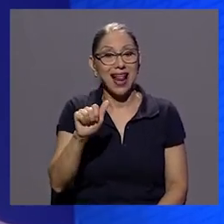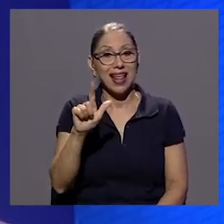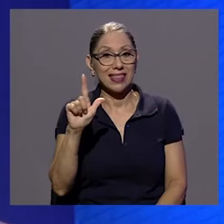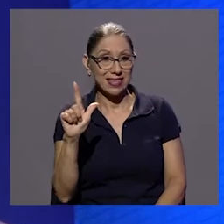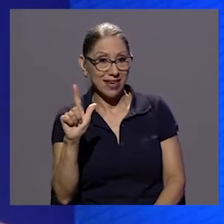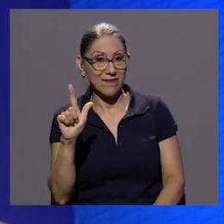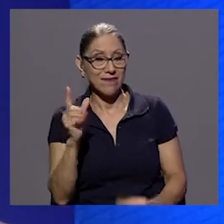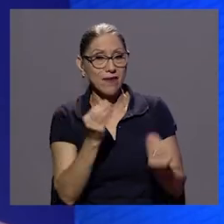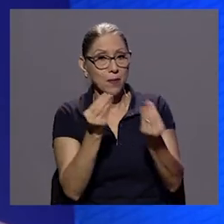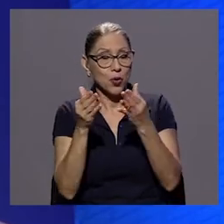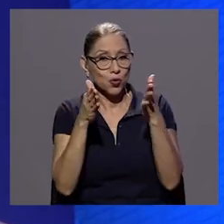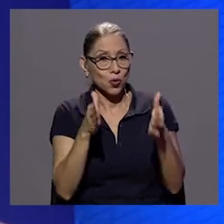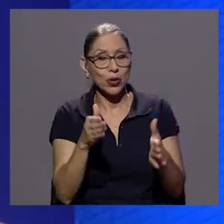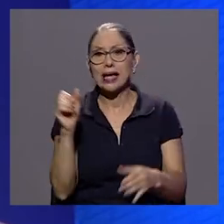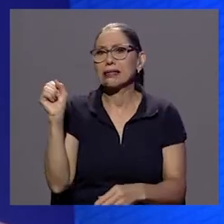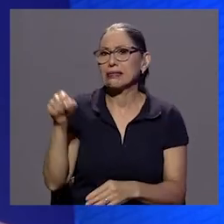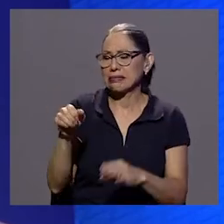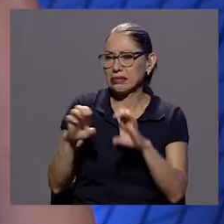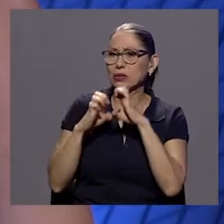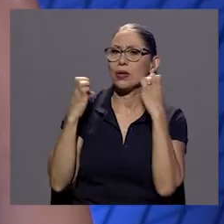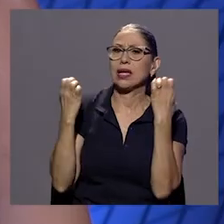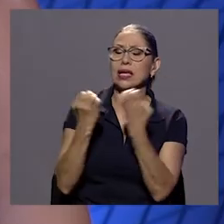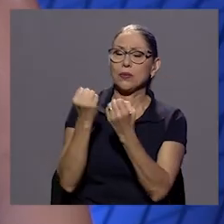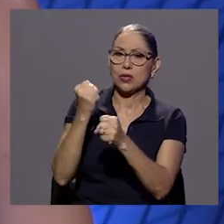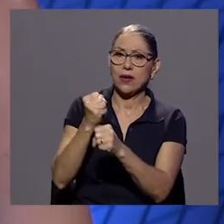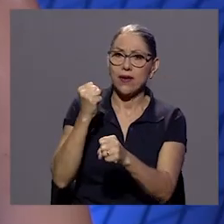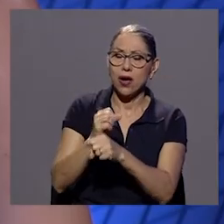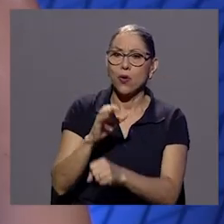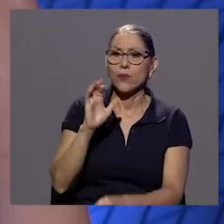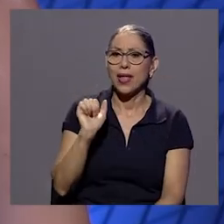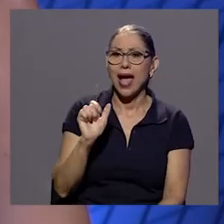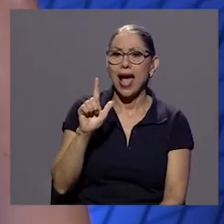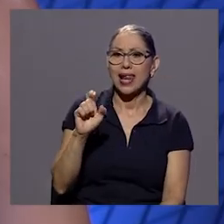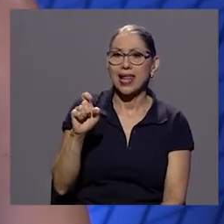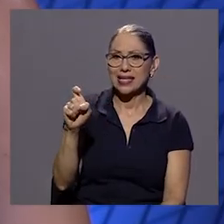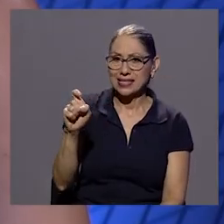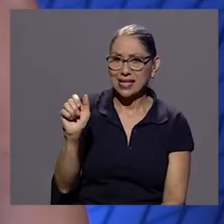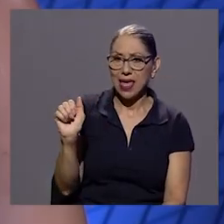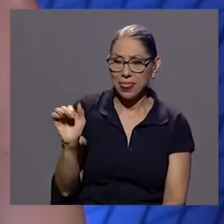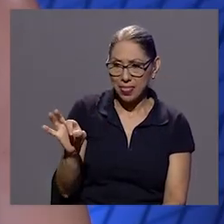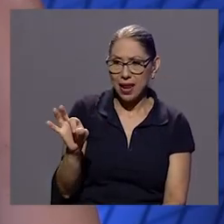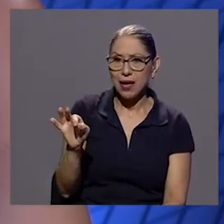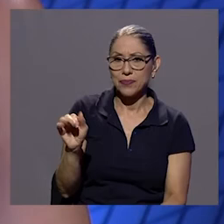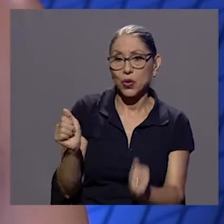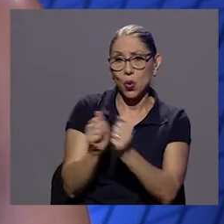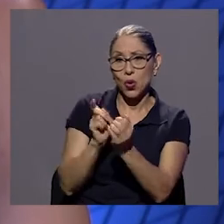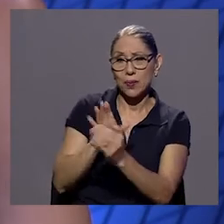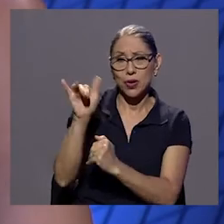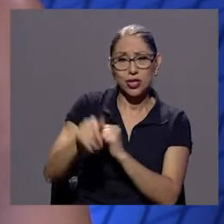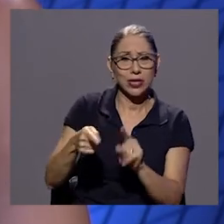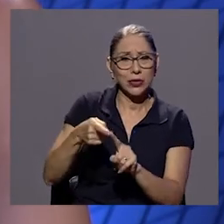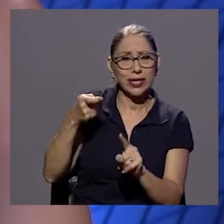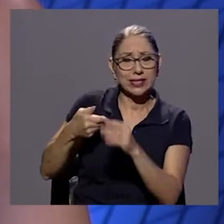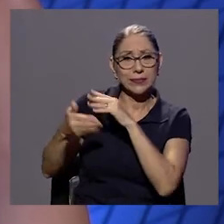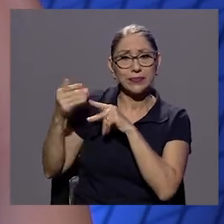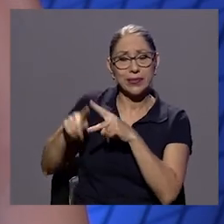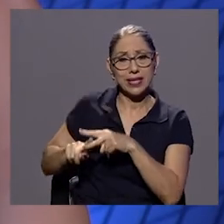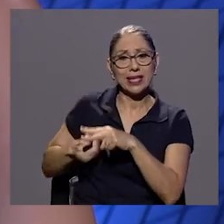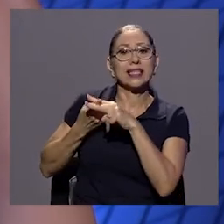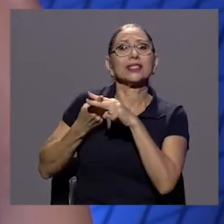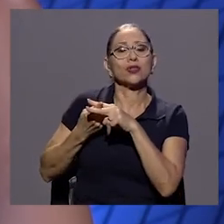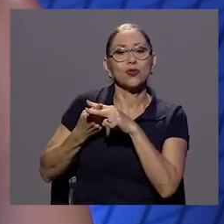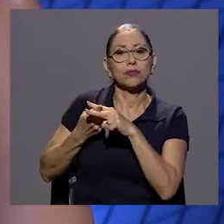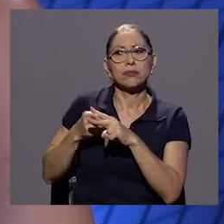un gran equipo de trabajo Alex la verdad estuvo como el proyecto desde el inicio y ha sido